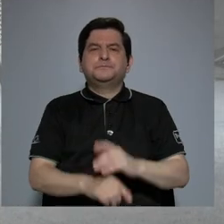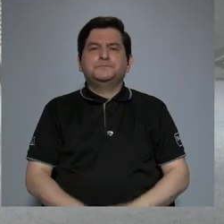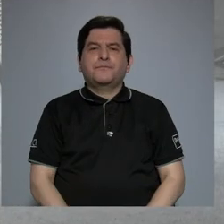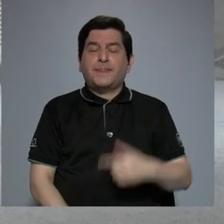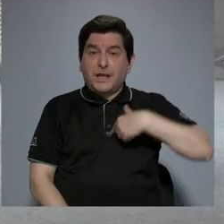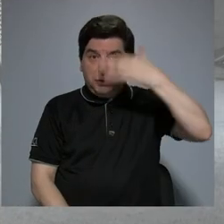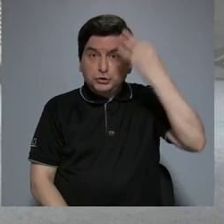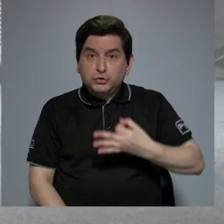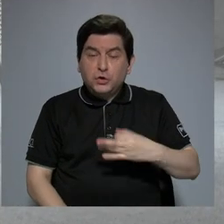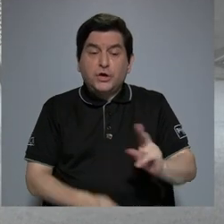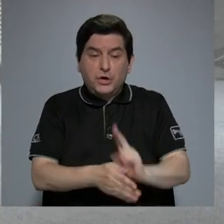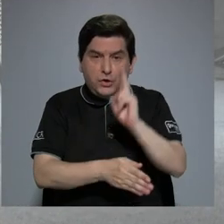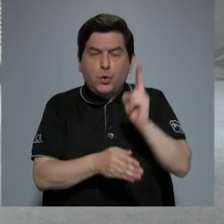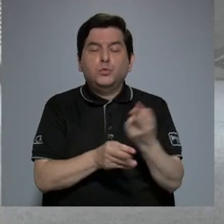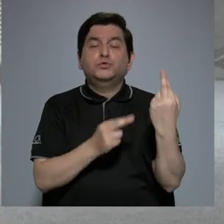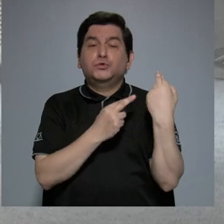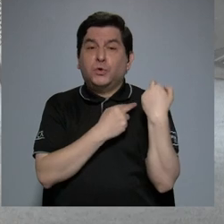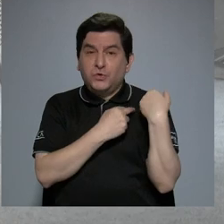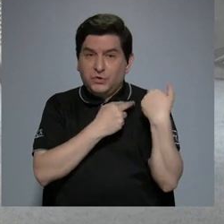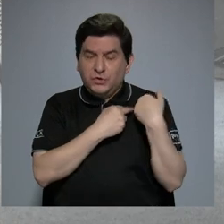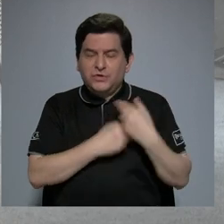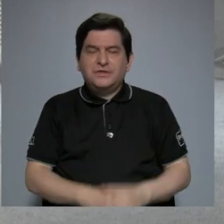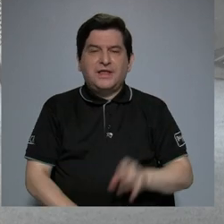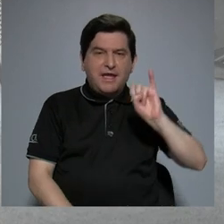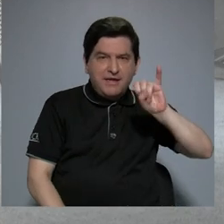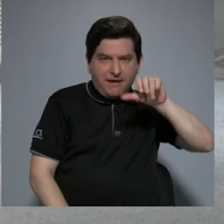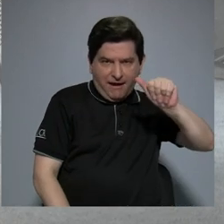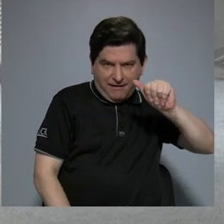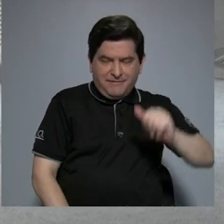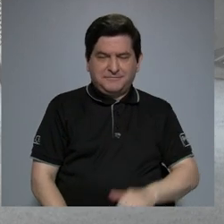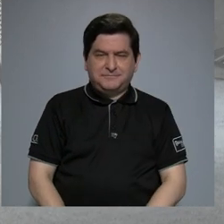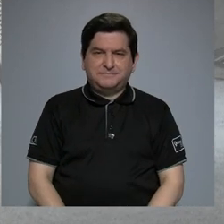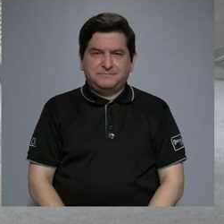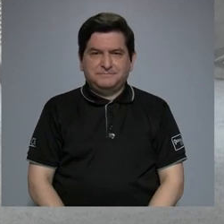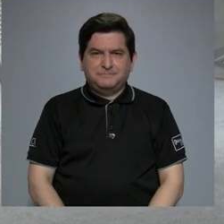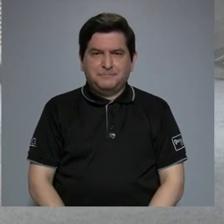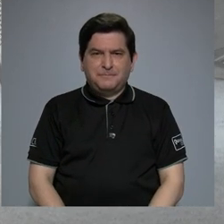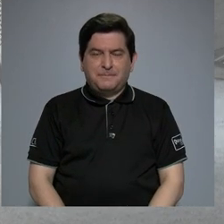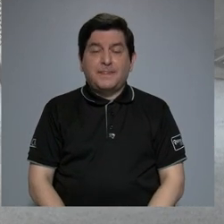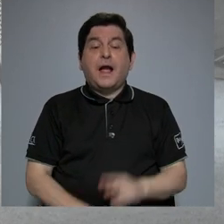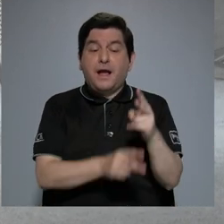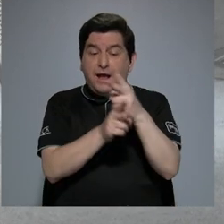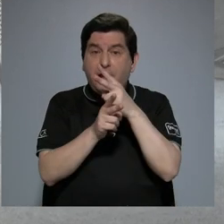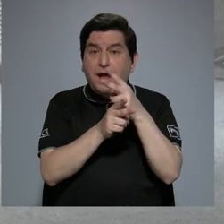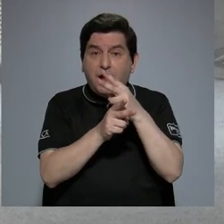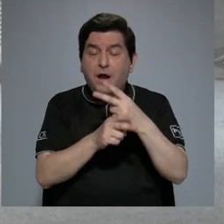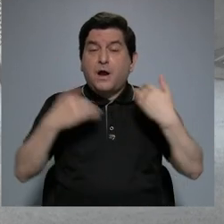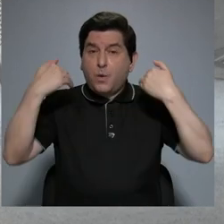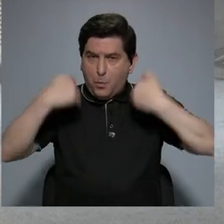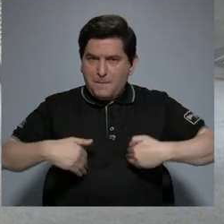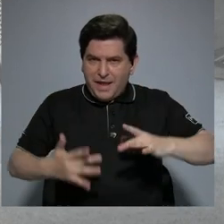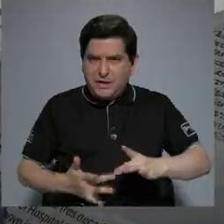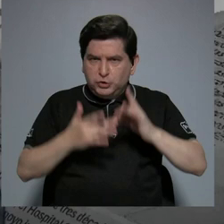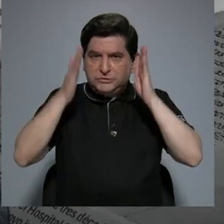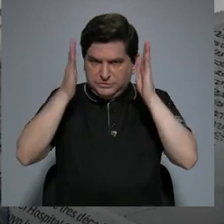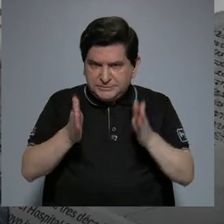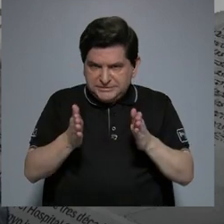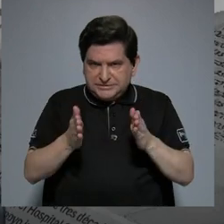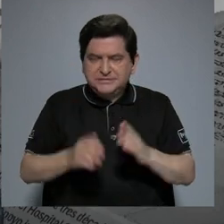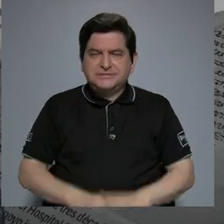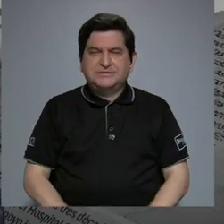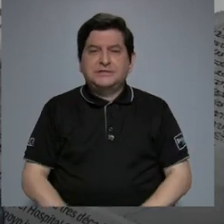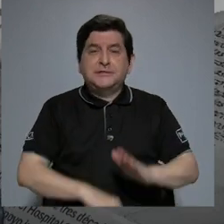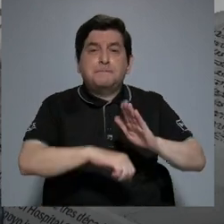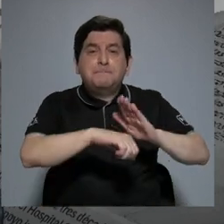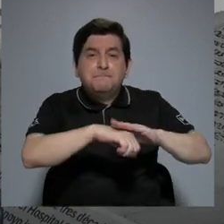uso responsable de la inteligencia artificial supervisado por humanos expertos es